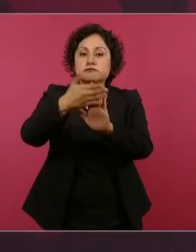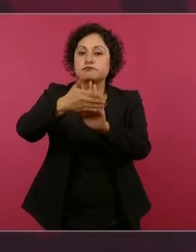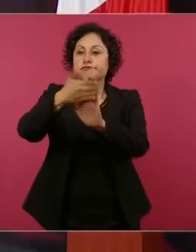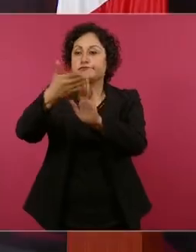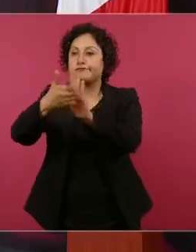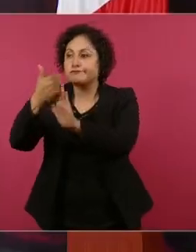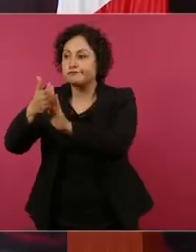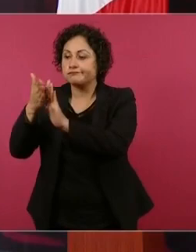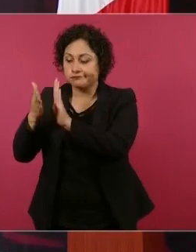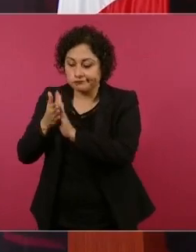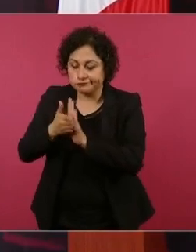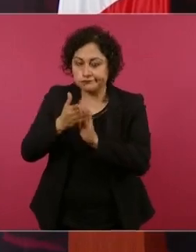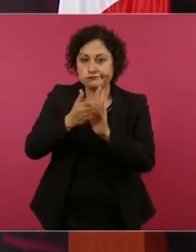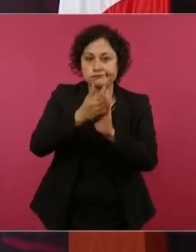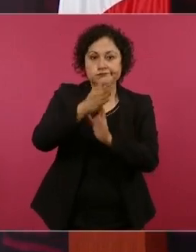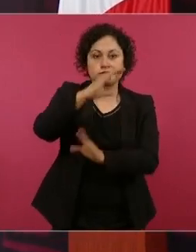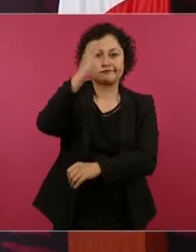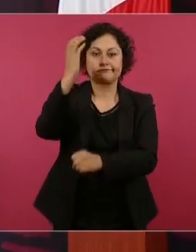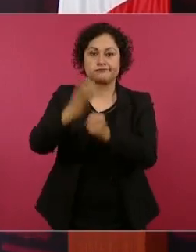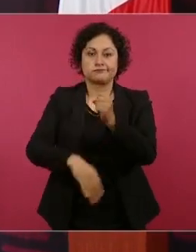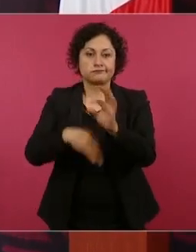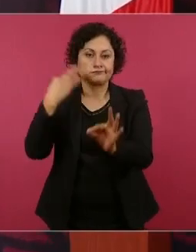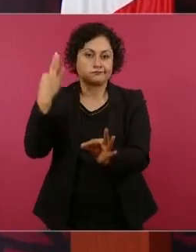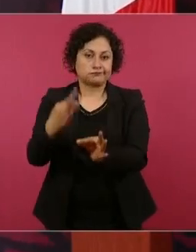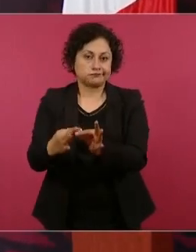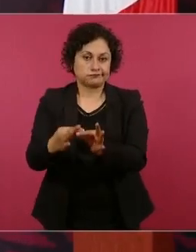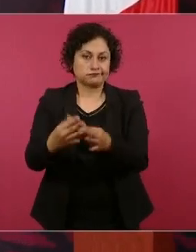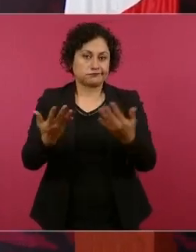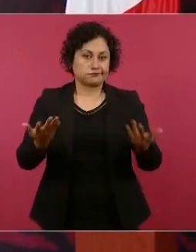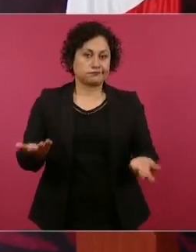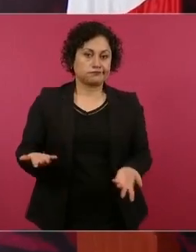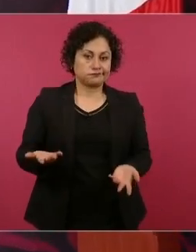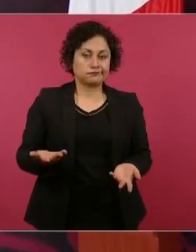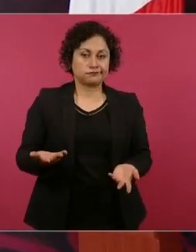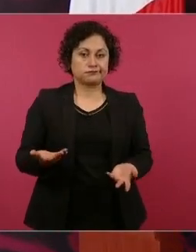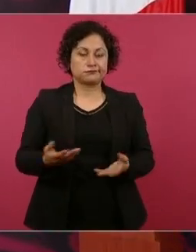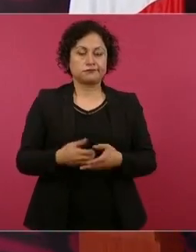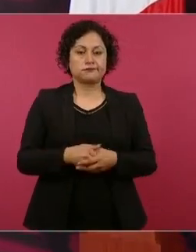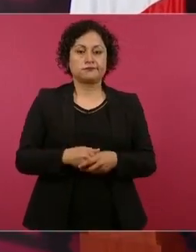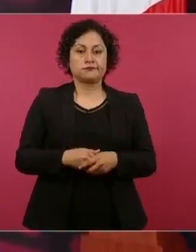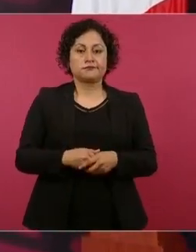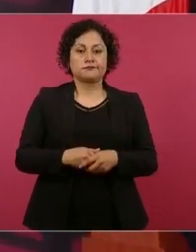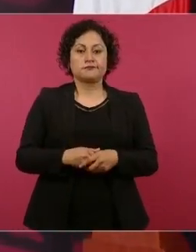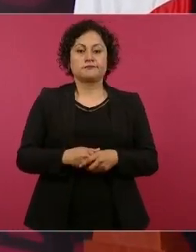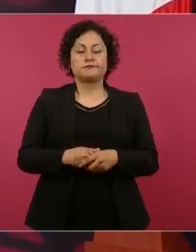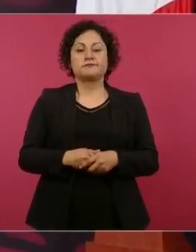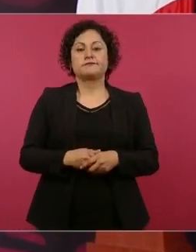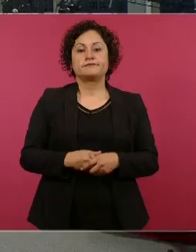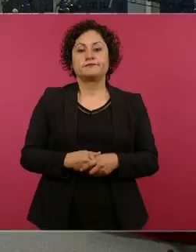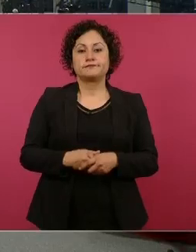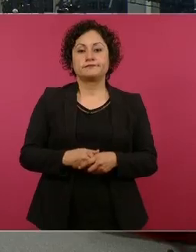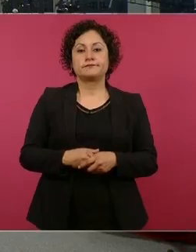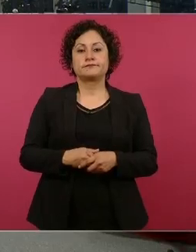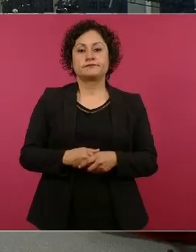Ya está operando el tren